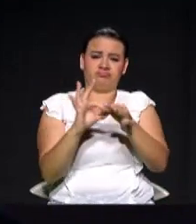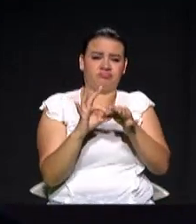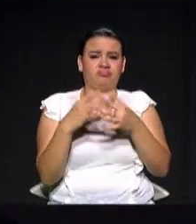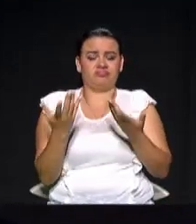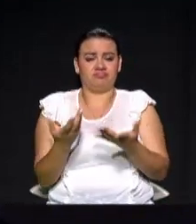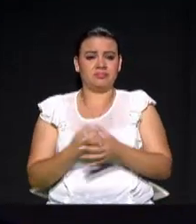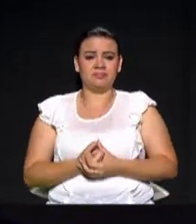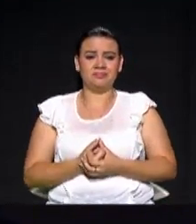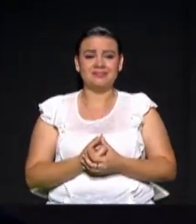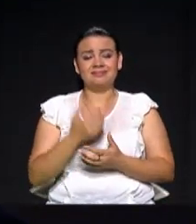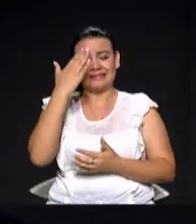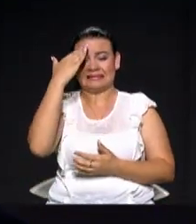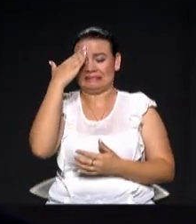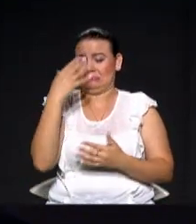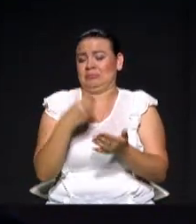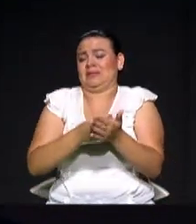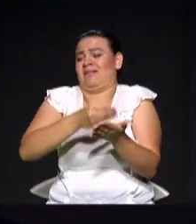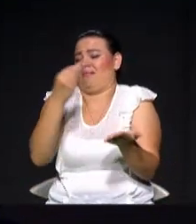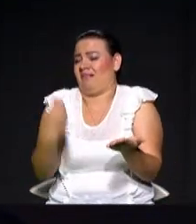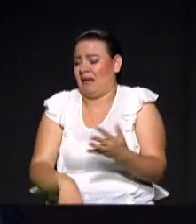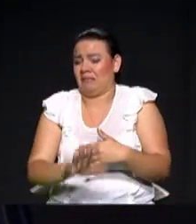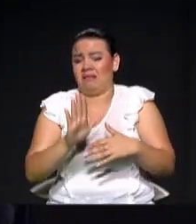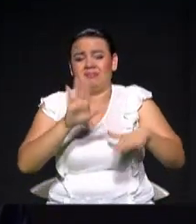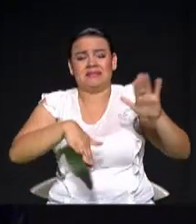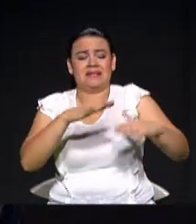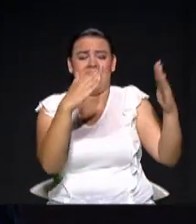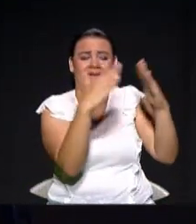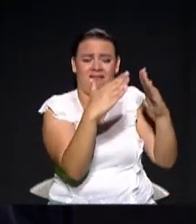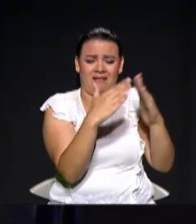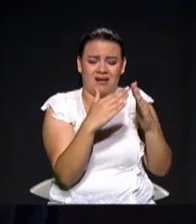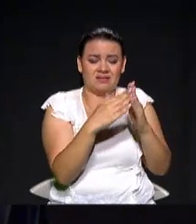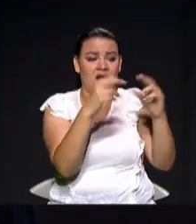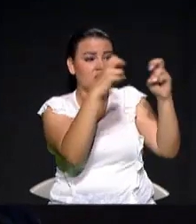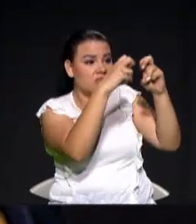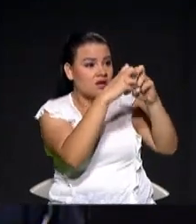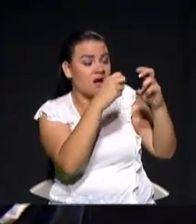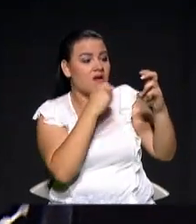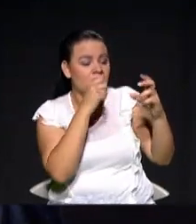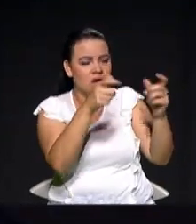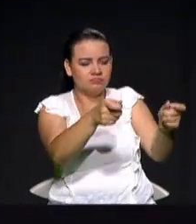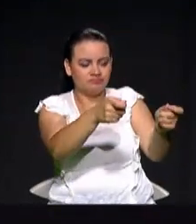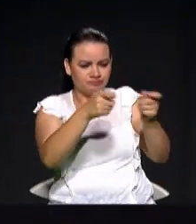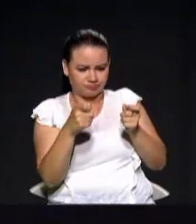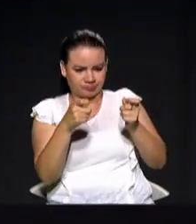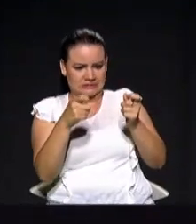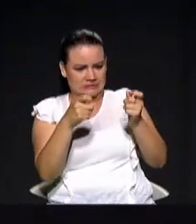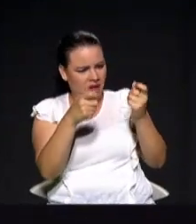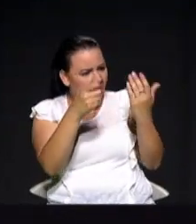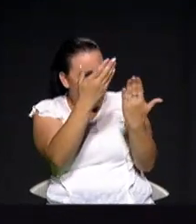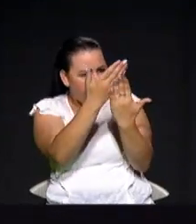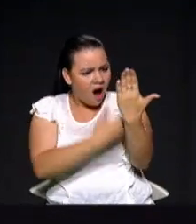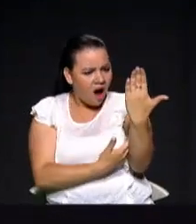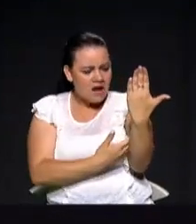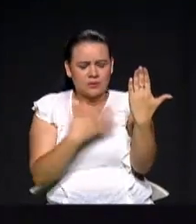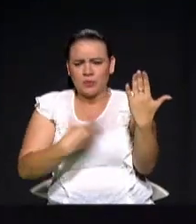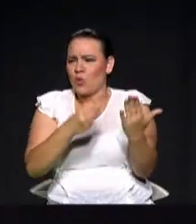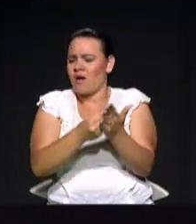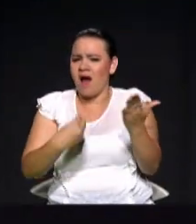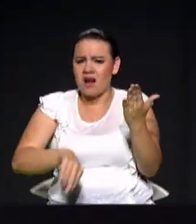mil, de 600 mil, en los barrios populares de 150 mil, donde nuestros ciudadanos no tienen la capacidad de pagarlo, por Dios. Nosotros debemos